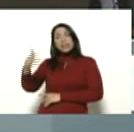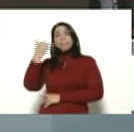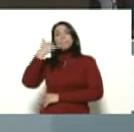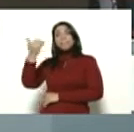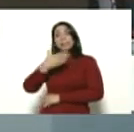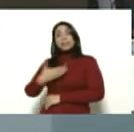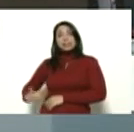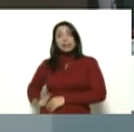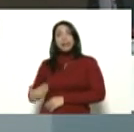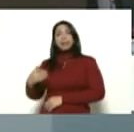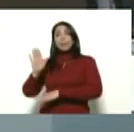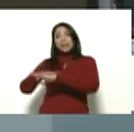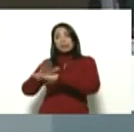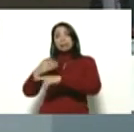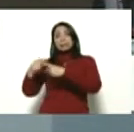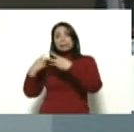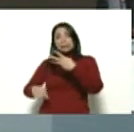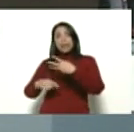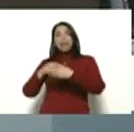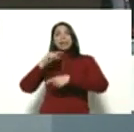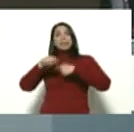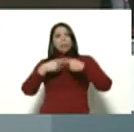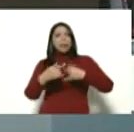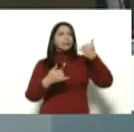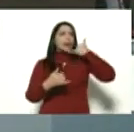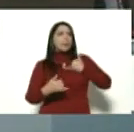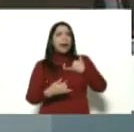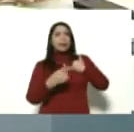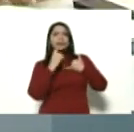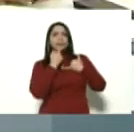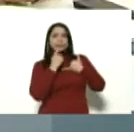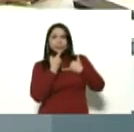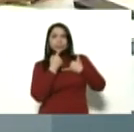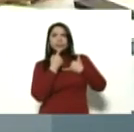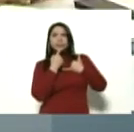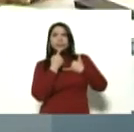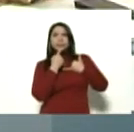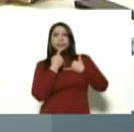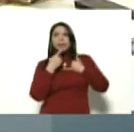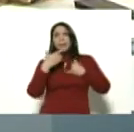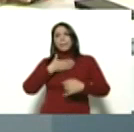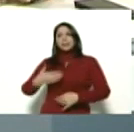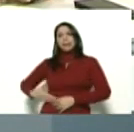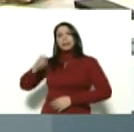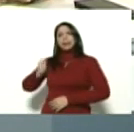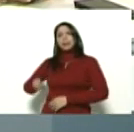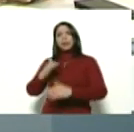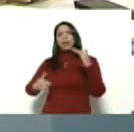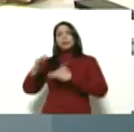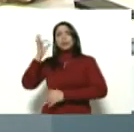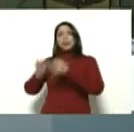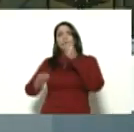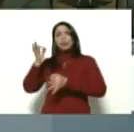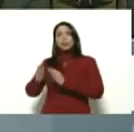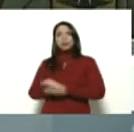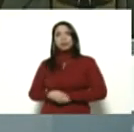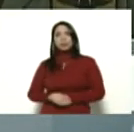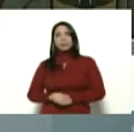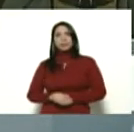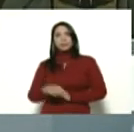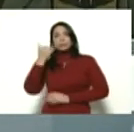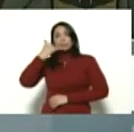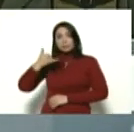Ahí mismo recibí la llamada de Padrino, Ceballos, del presidente del Tribunal Supremo de Justicia, Michael Moreno,